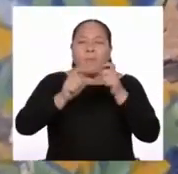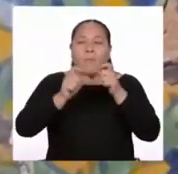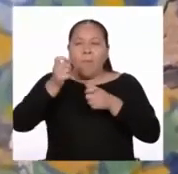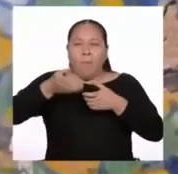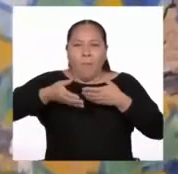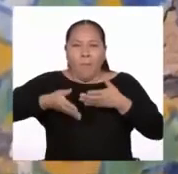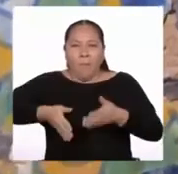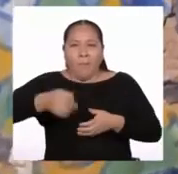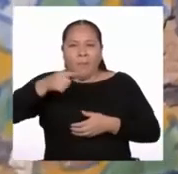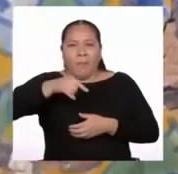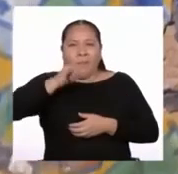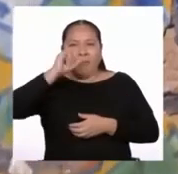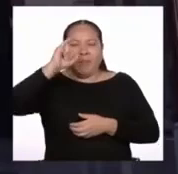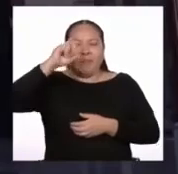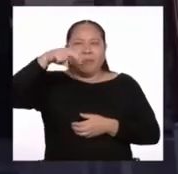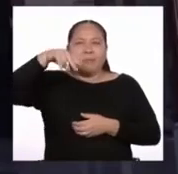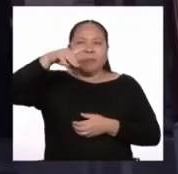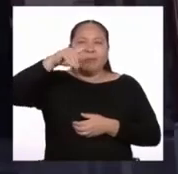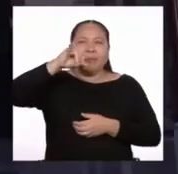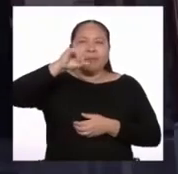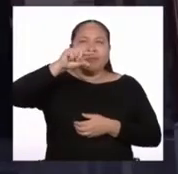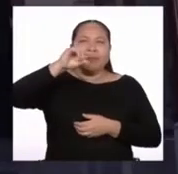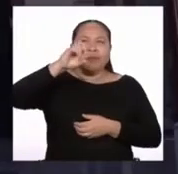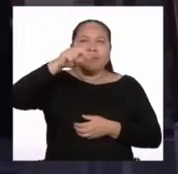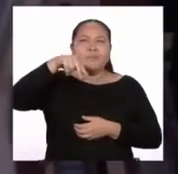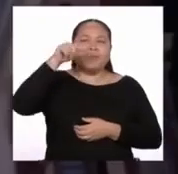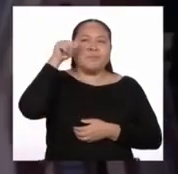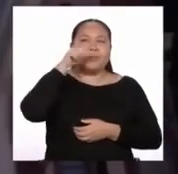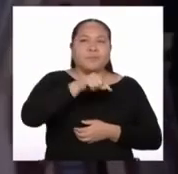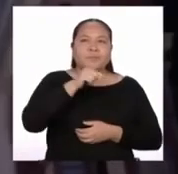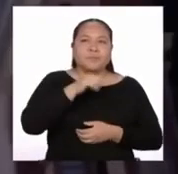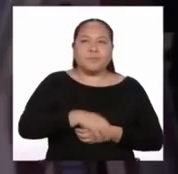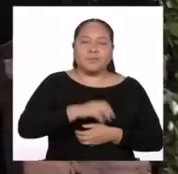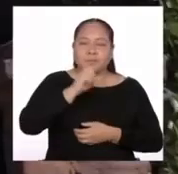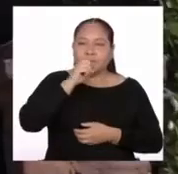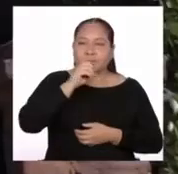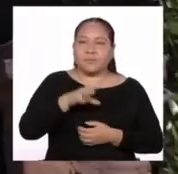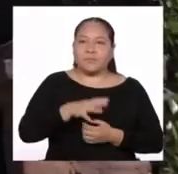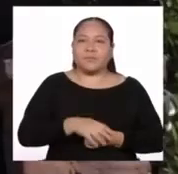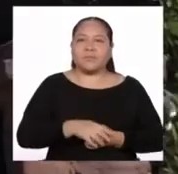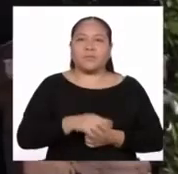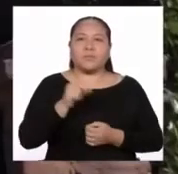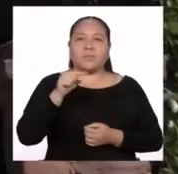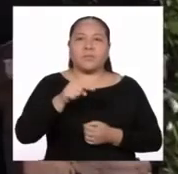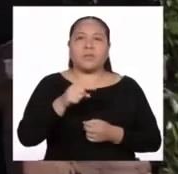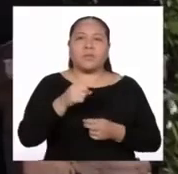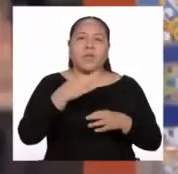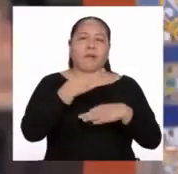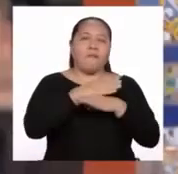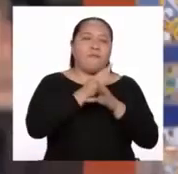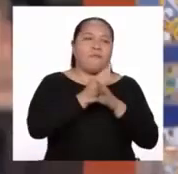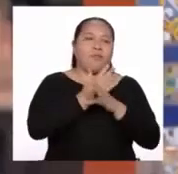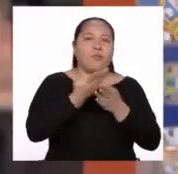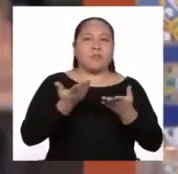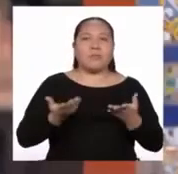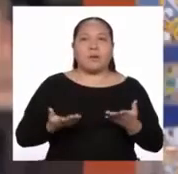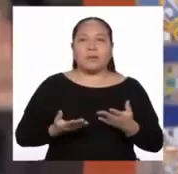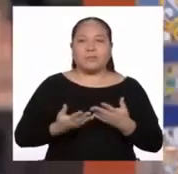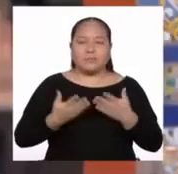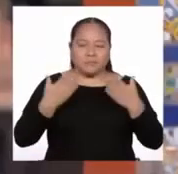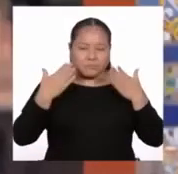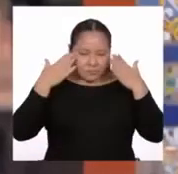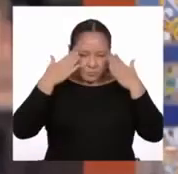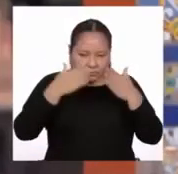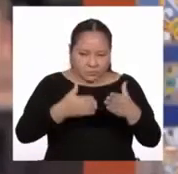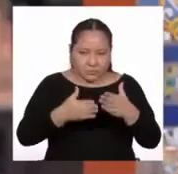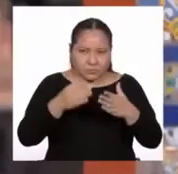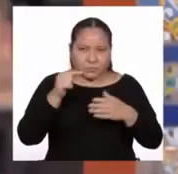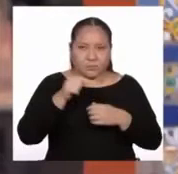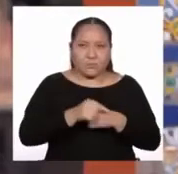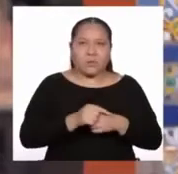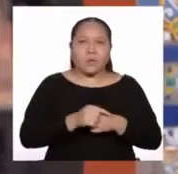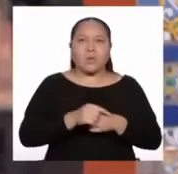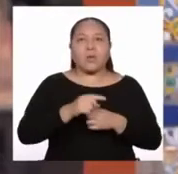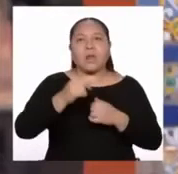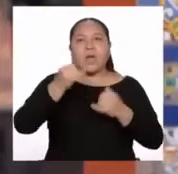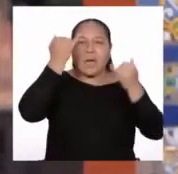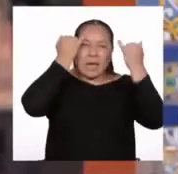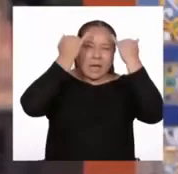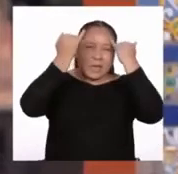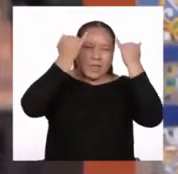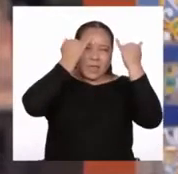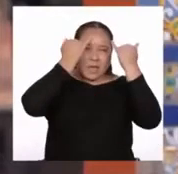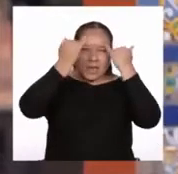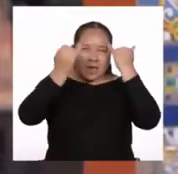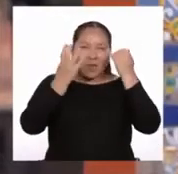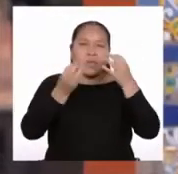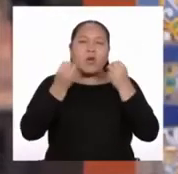decir, tenemos aquí lo que podríamos llamar de una manera muy contundente una visión de los